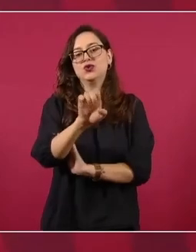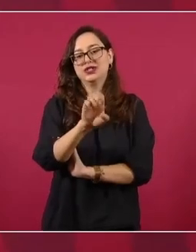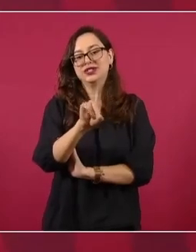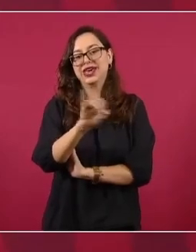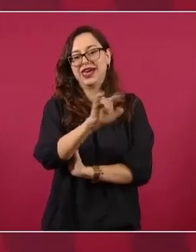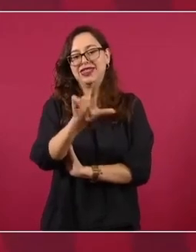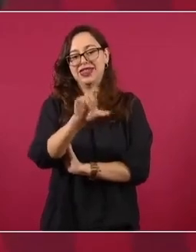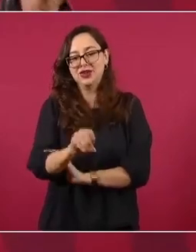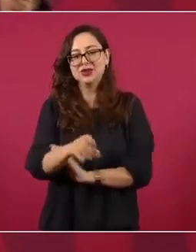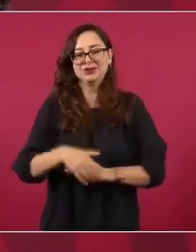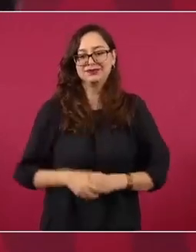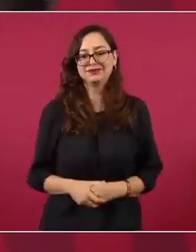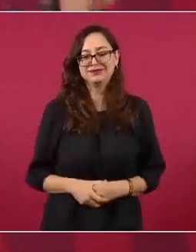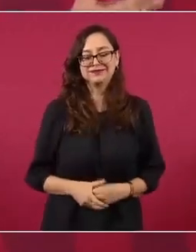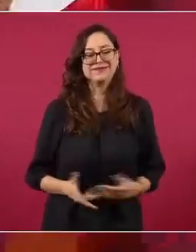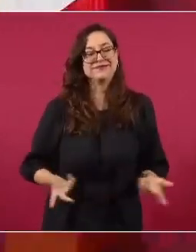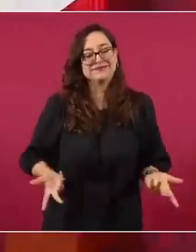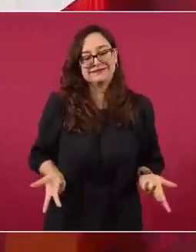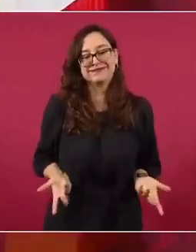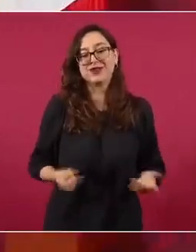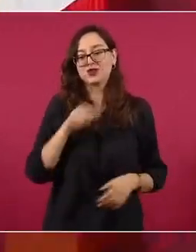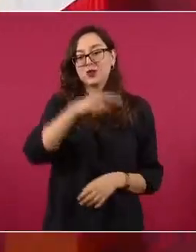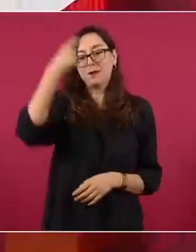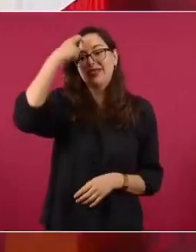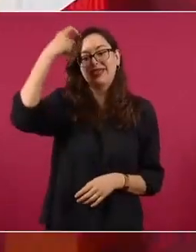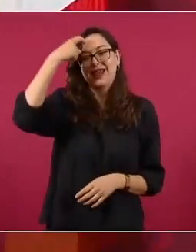Todo esto es muy bueno para los jóvenes.